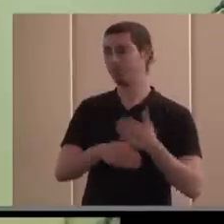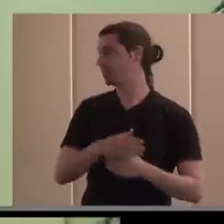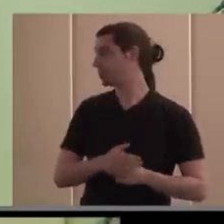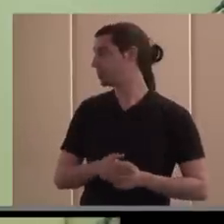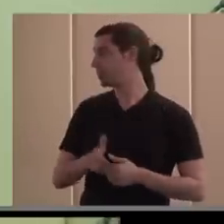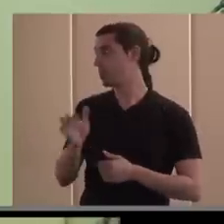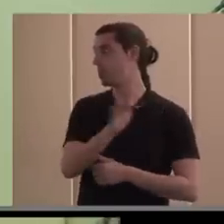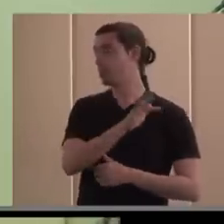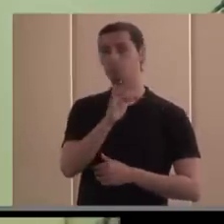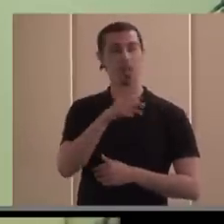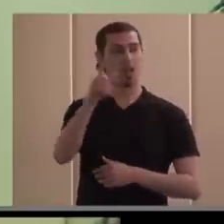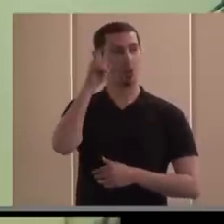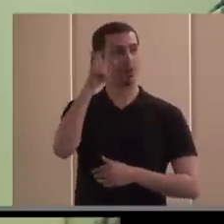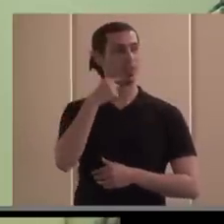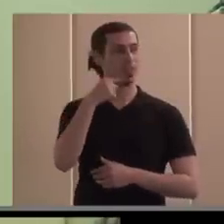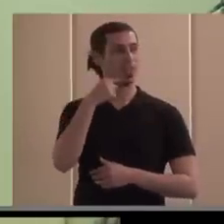y sí